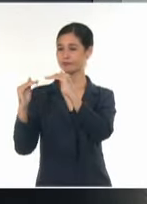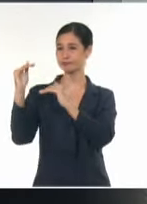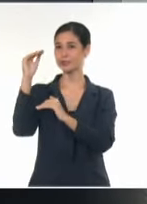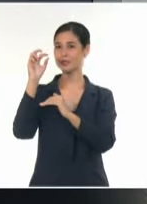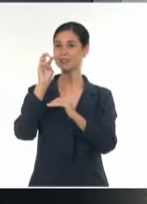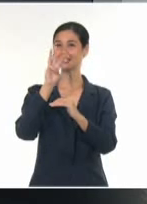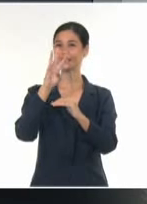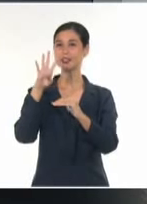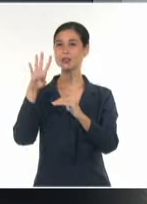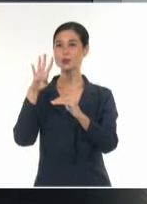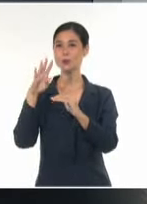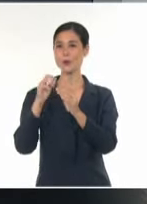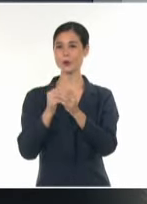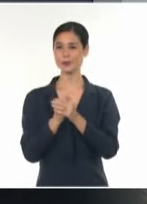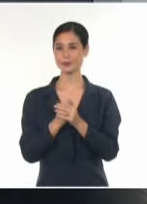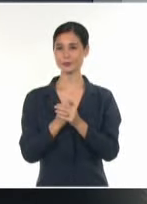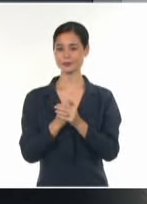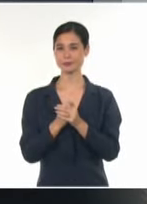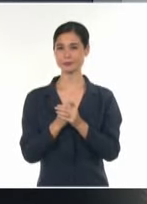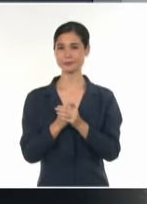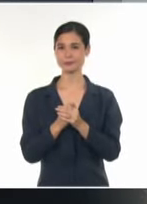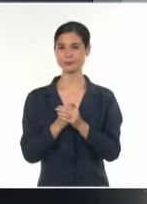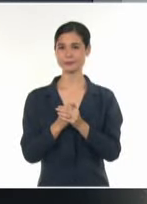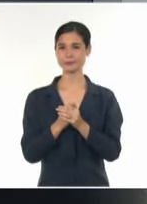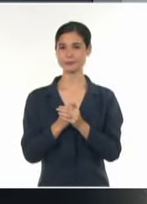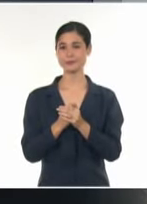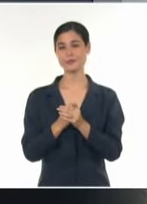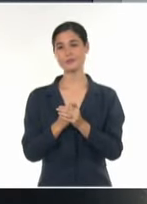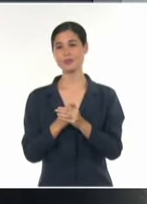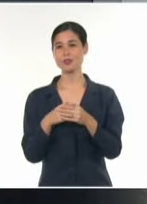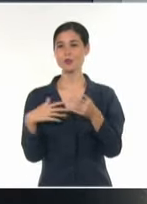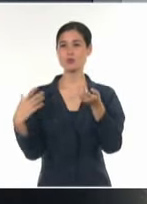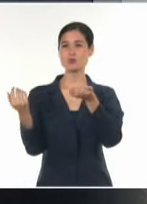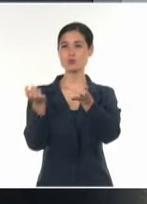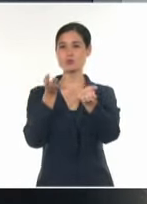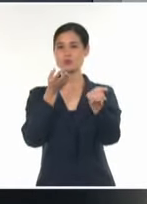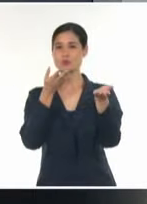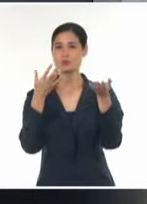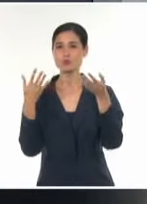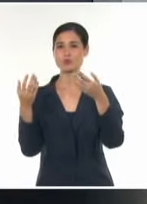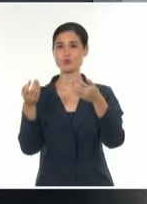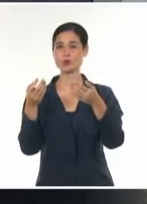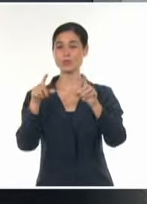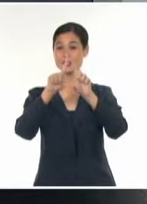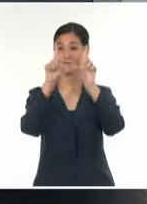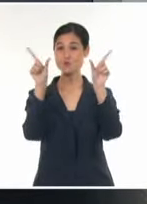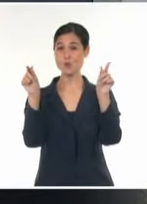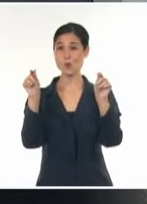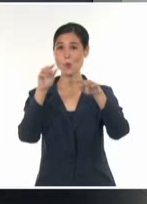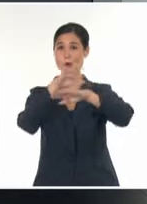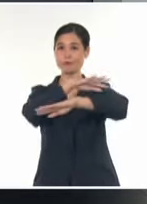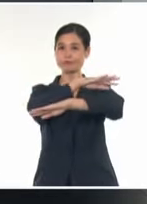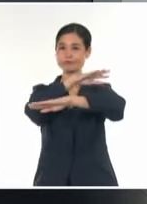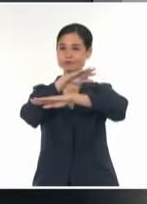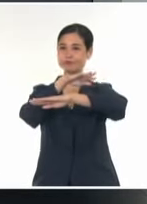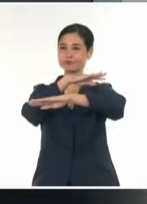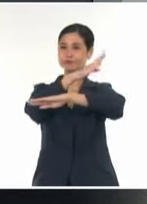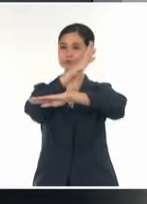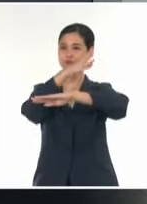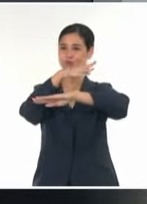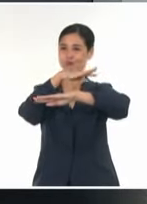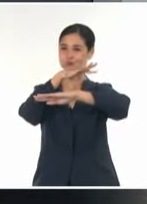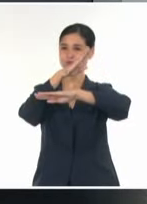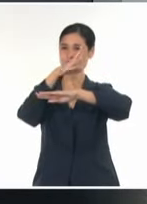sur oriental en algunas localidades. Tendremos vientos del este al sudeste, lo cual favorece también el ascenso de las